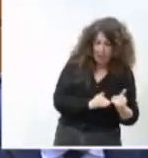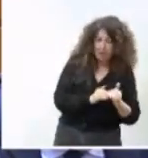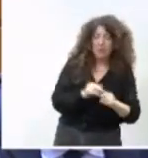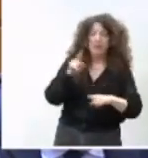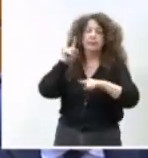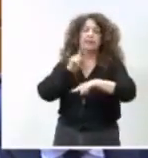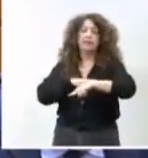desplazamiento. Gracias.